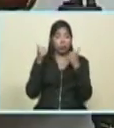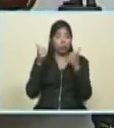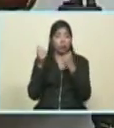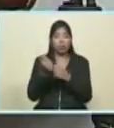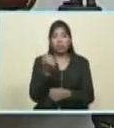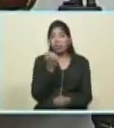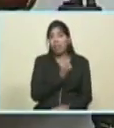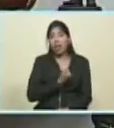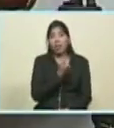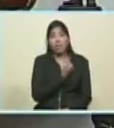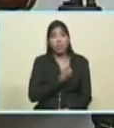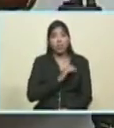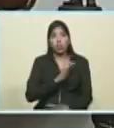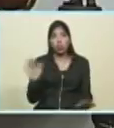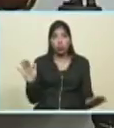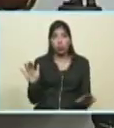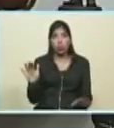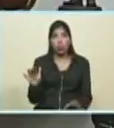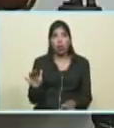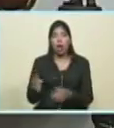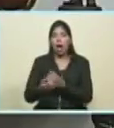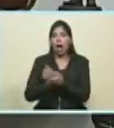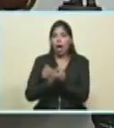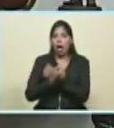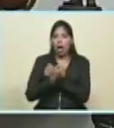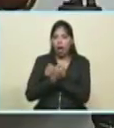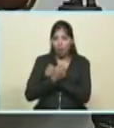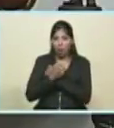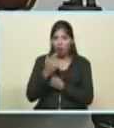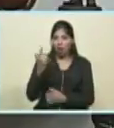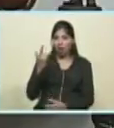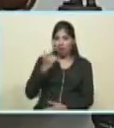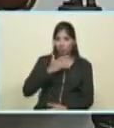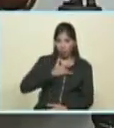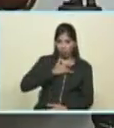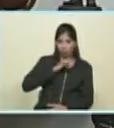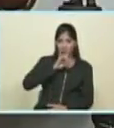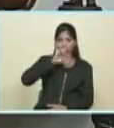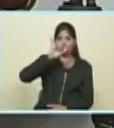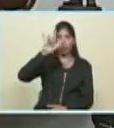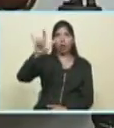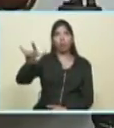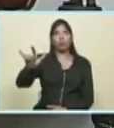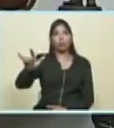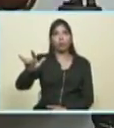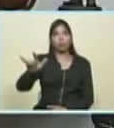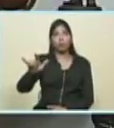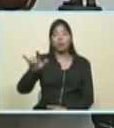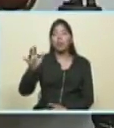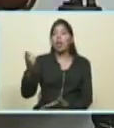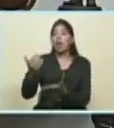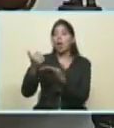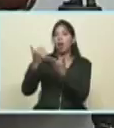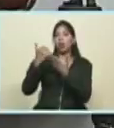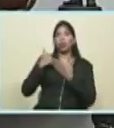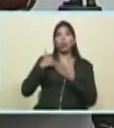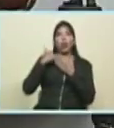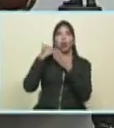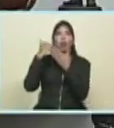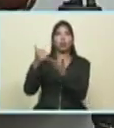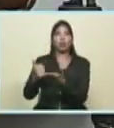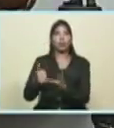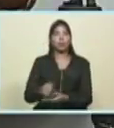sacrificados bueno amor con amor se paga así de sencillo que dice nuestro vicepresidente